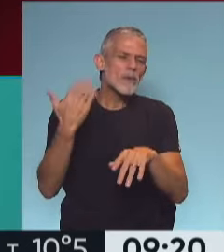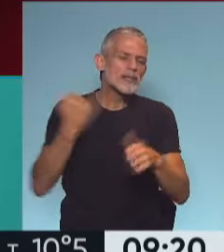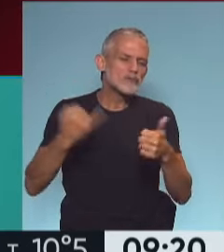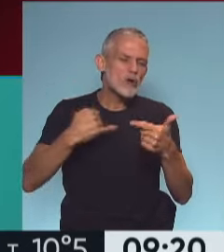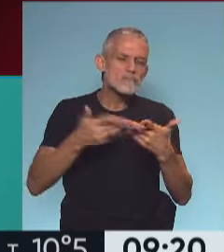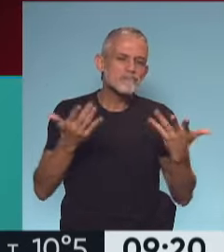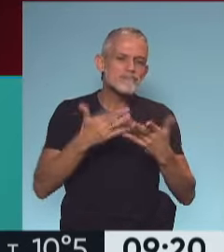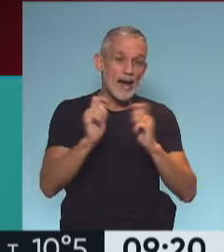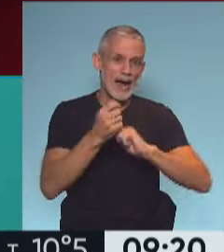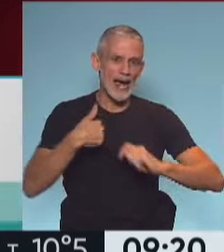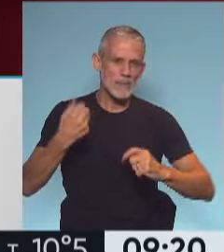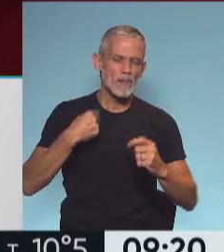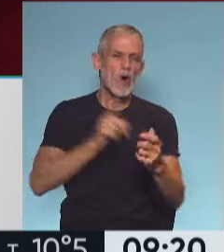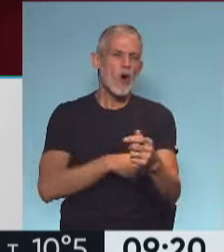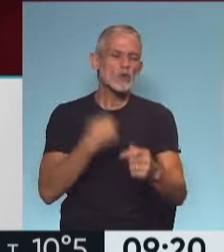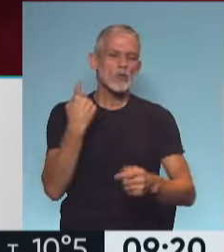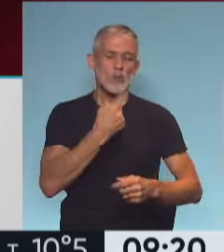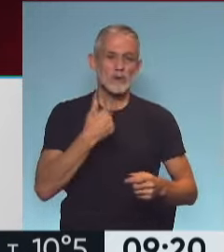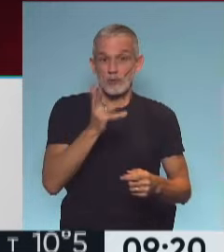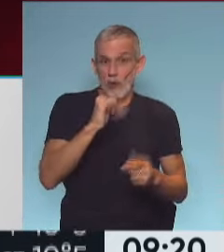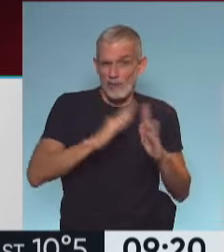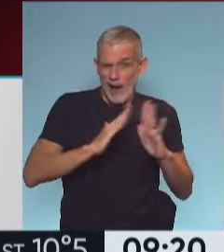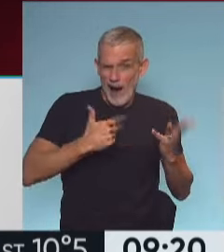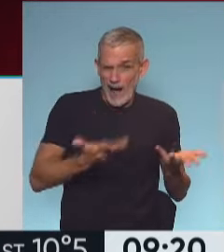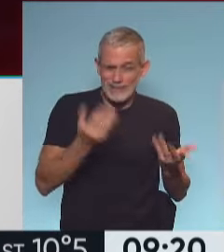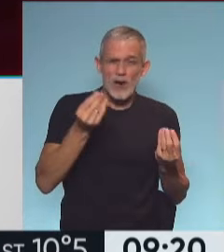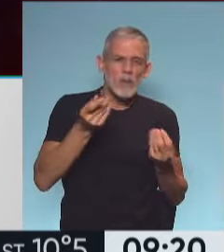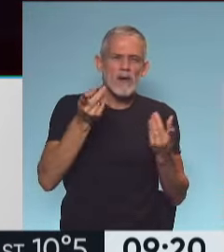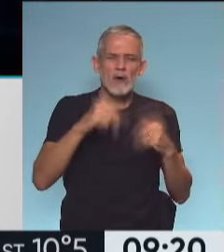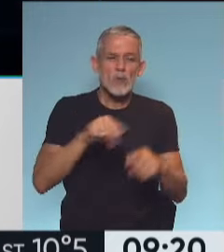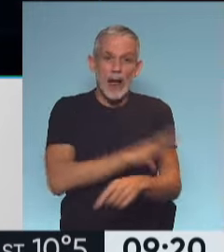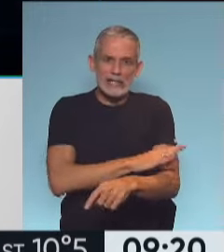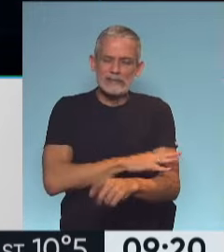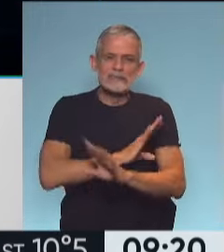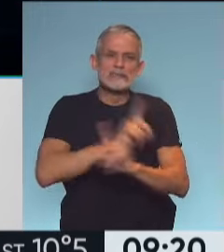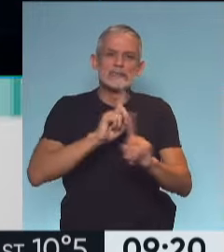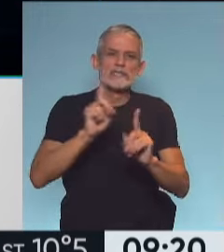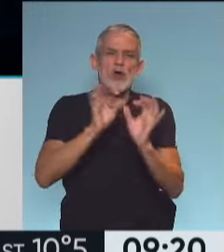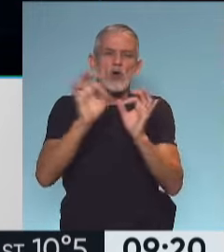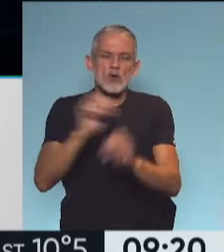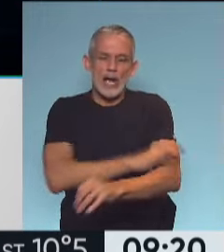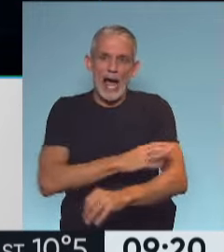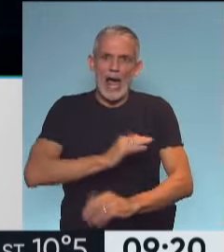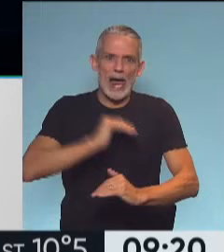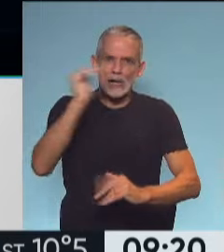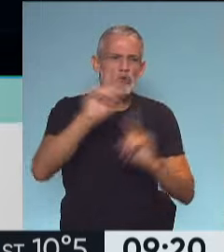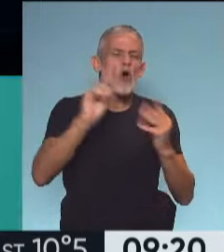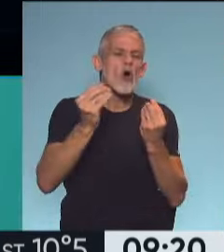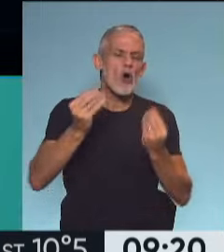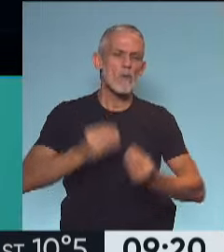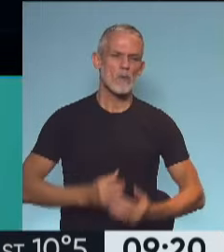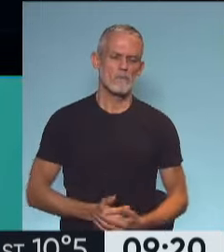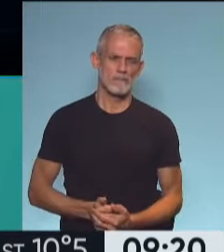cambiar en nuestros hábitos, en nuestra vida cotidiana, como para poder no tener que manifestar, no llegar a la instancia de ser hipertenso, ¿no?